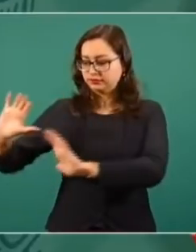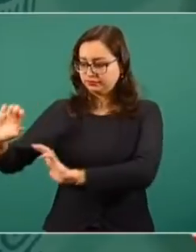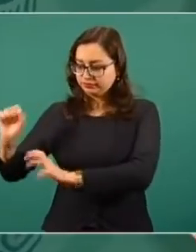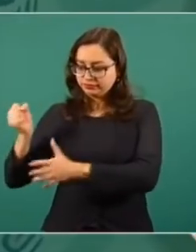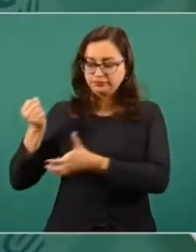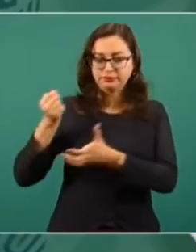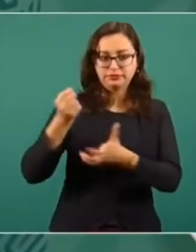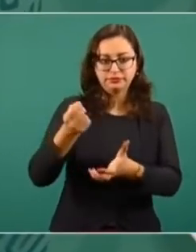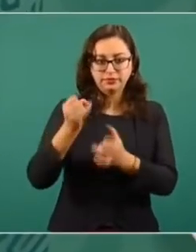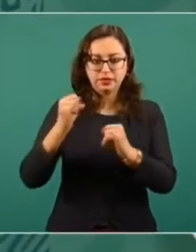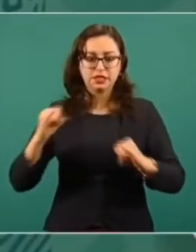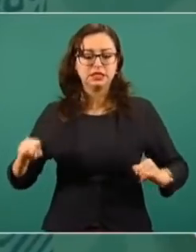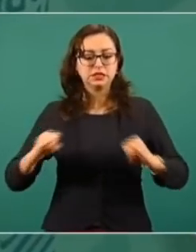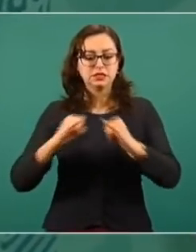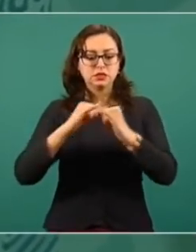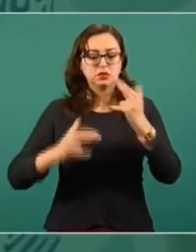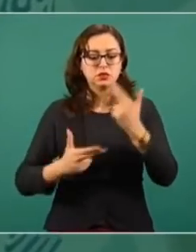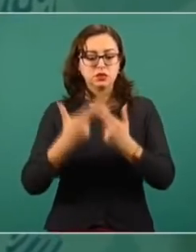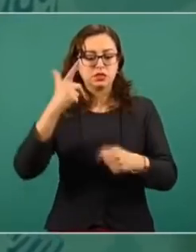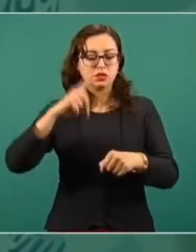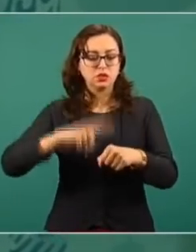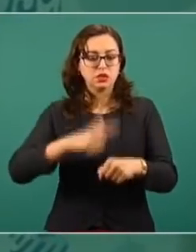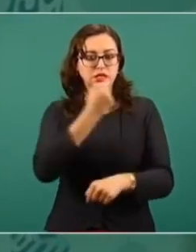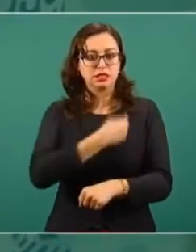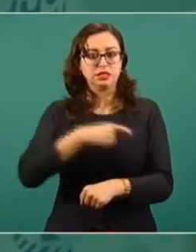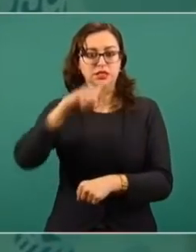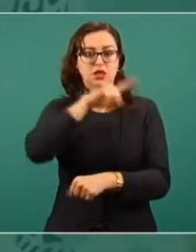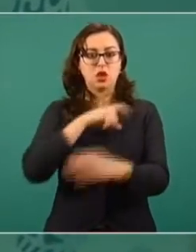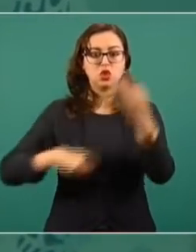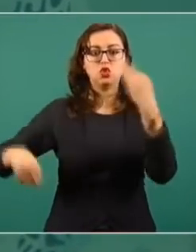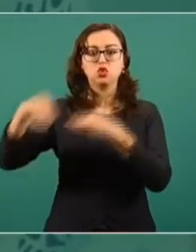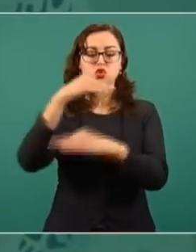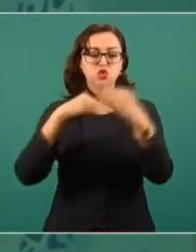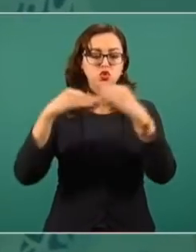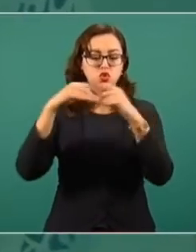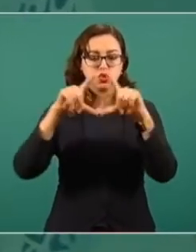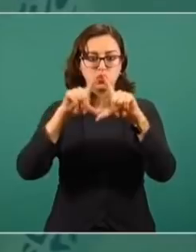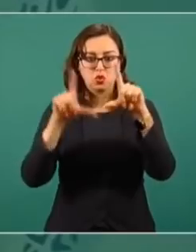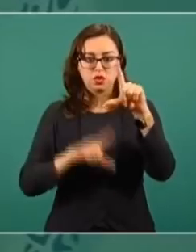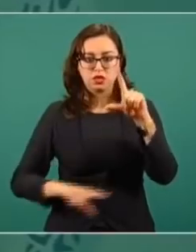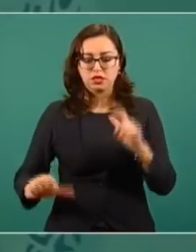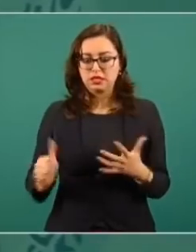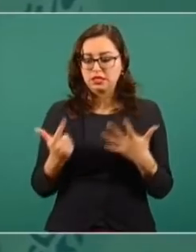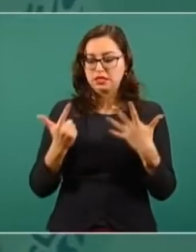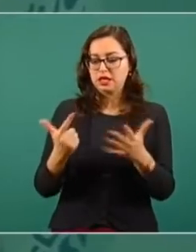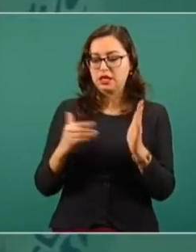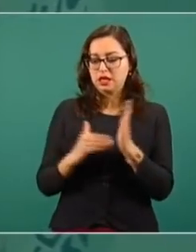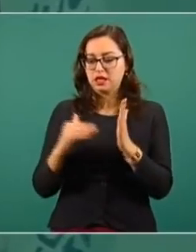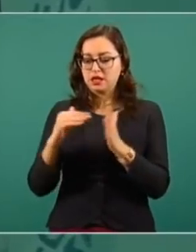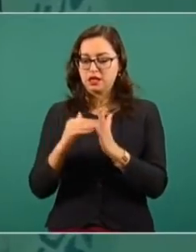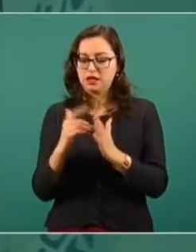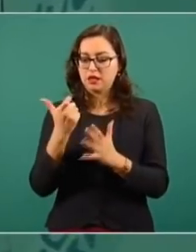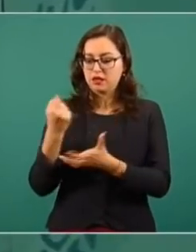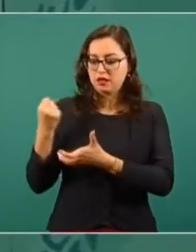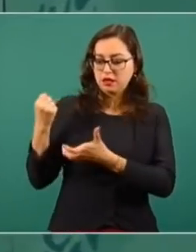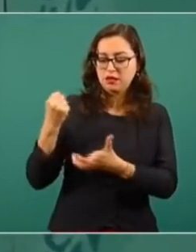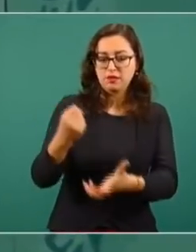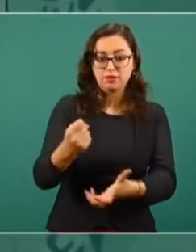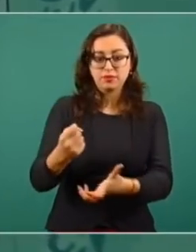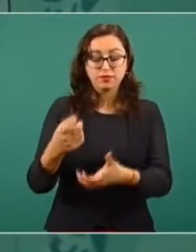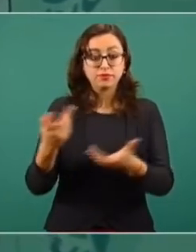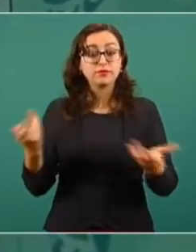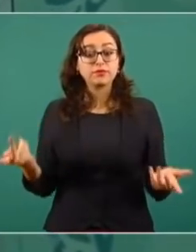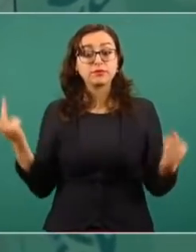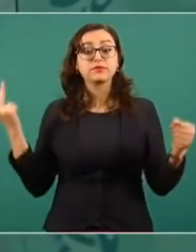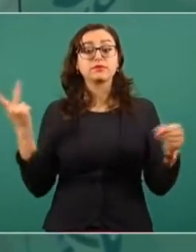institutos nacionales de salud de todo el país en el orden de siete mil millones de pesos. Entonces,